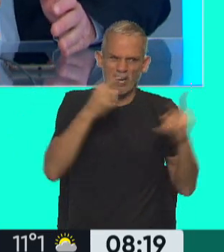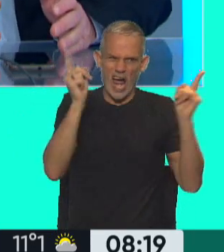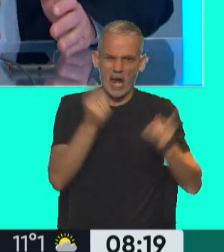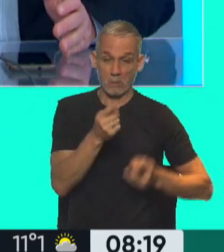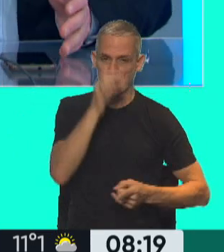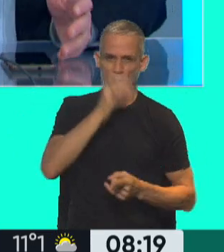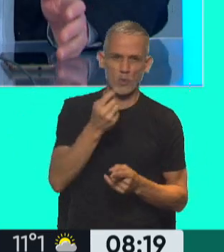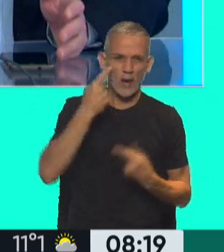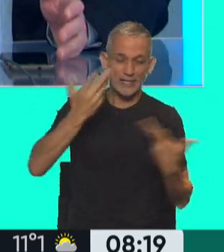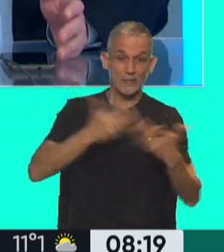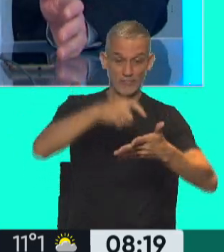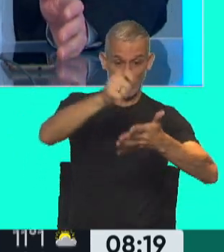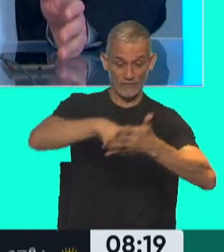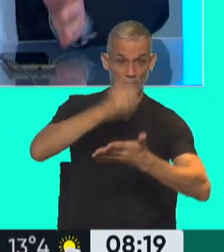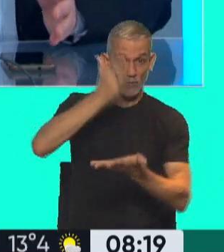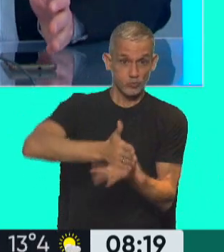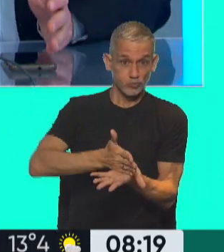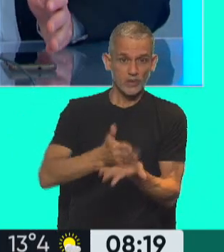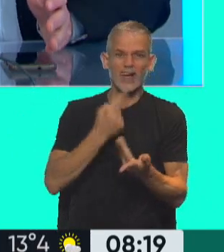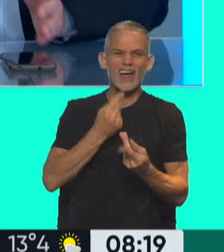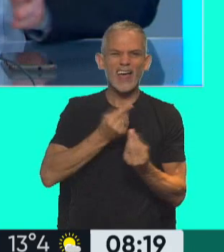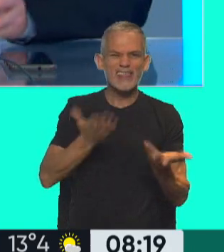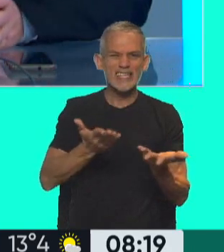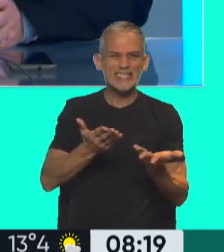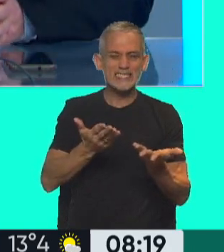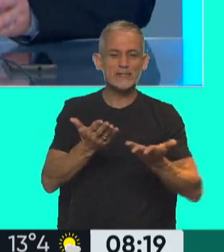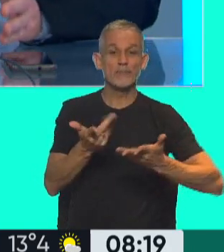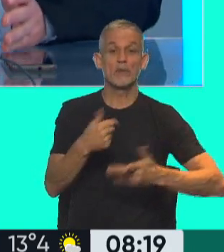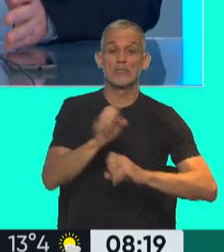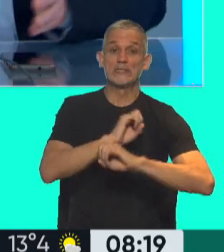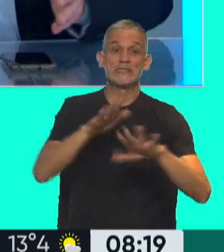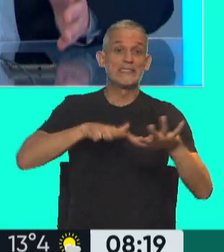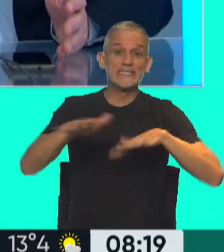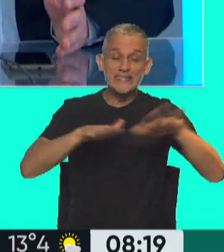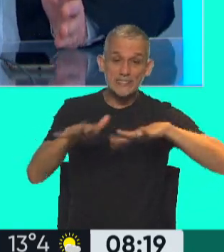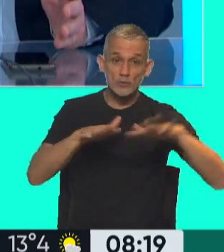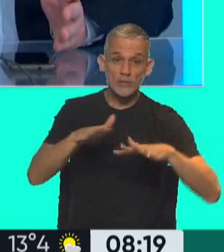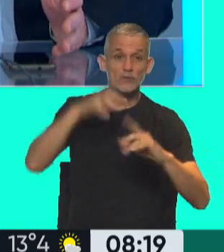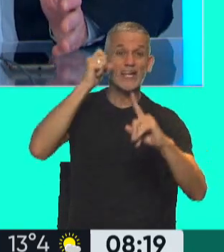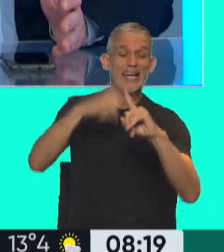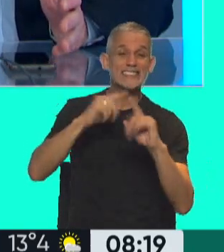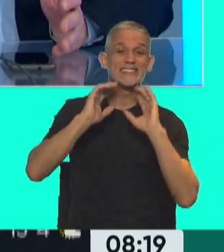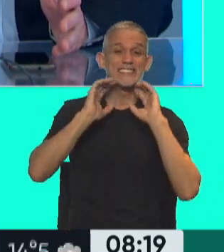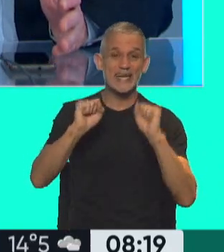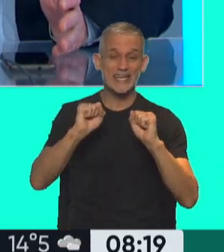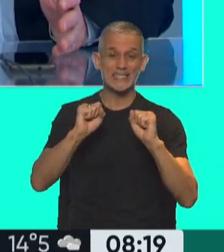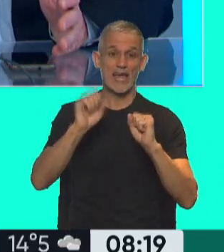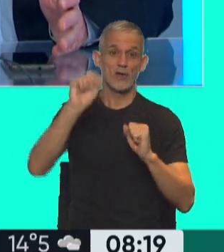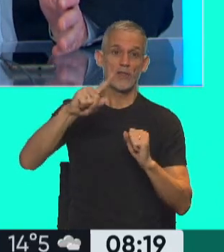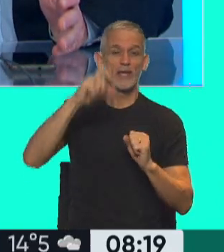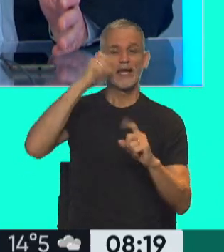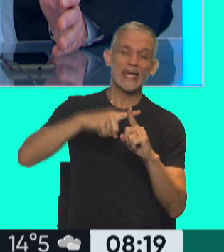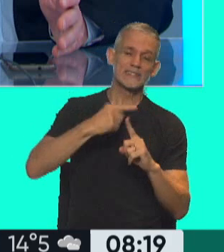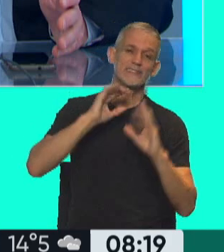ámbito, firmaron un fallo en el cual agravaron la situación de los ex secretarios del ex